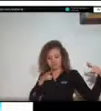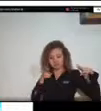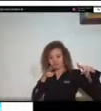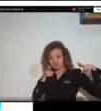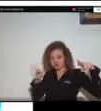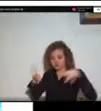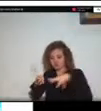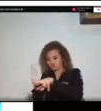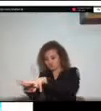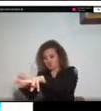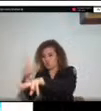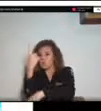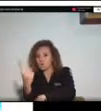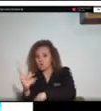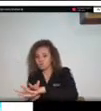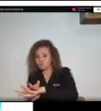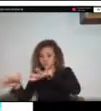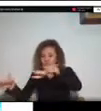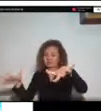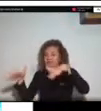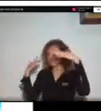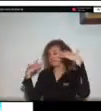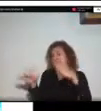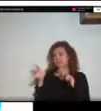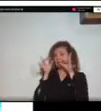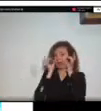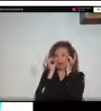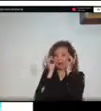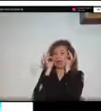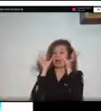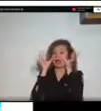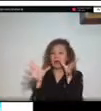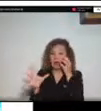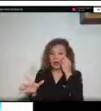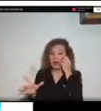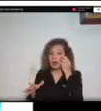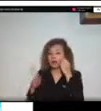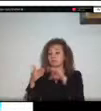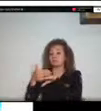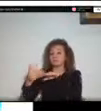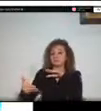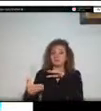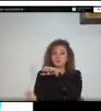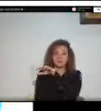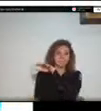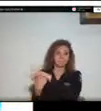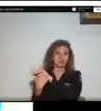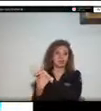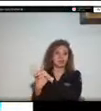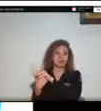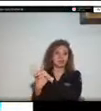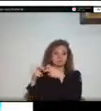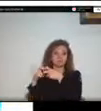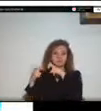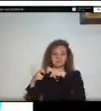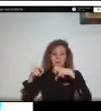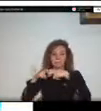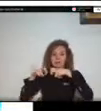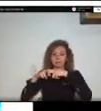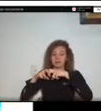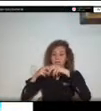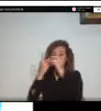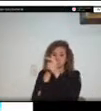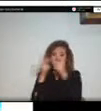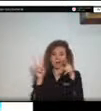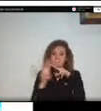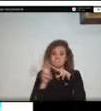aportando este material al cauce activo que posteriormente una vez pierde energía transportado por la energía de la corriente